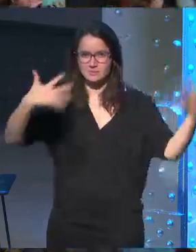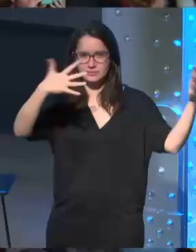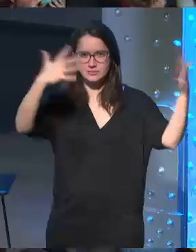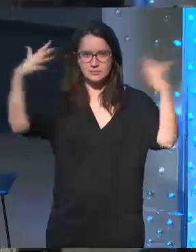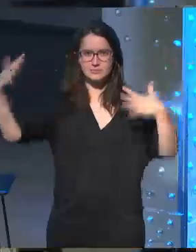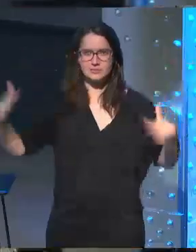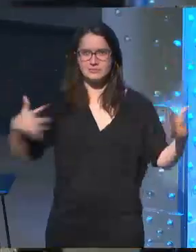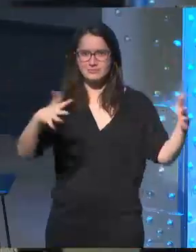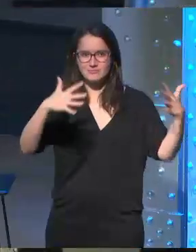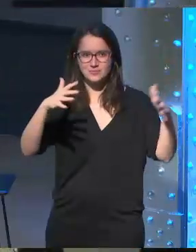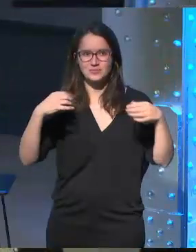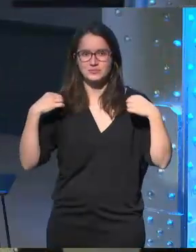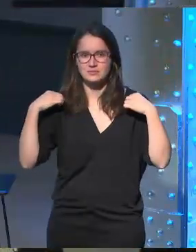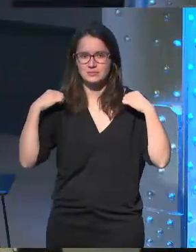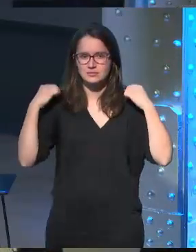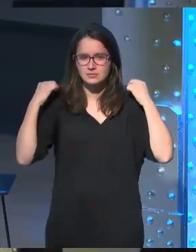Muchas gracias